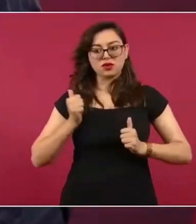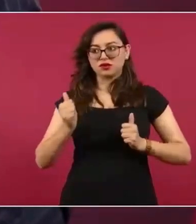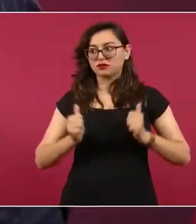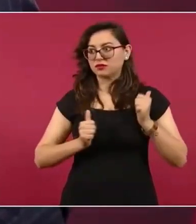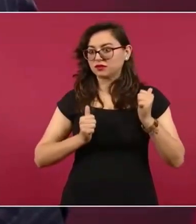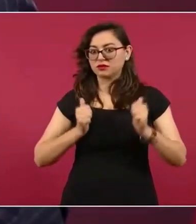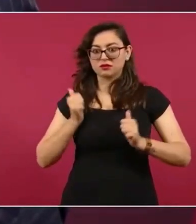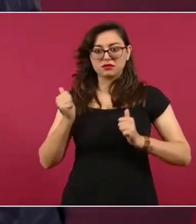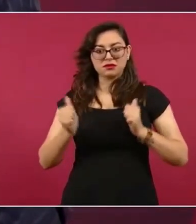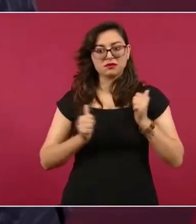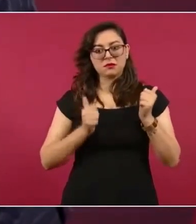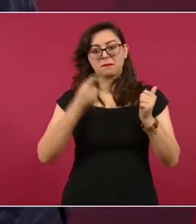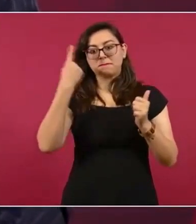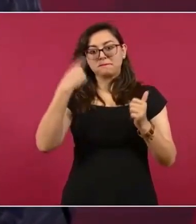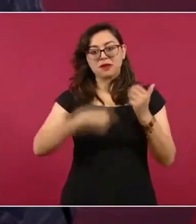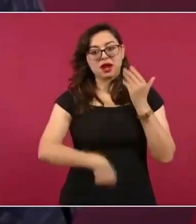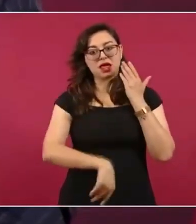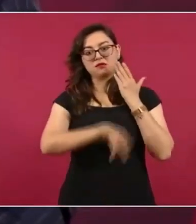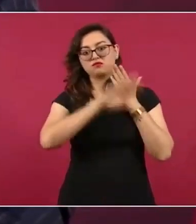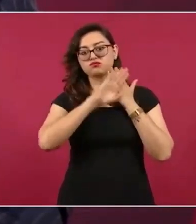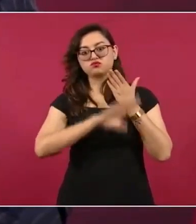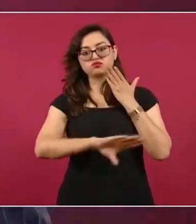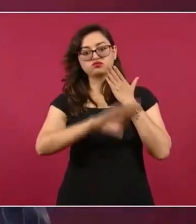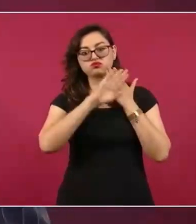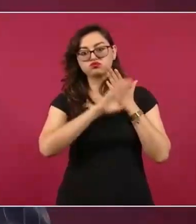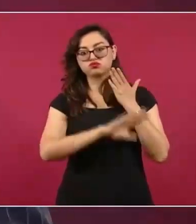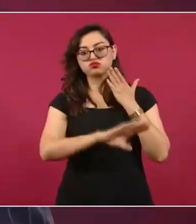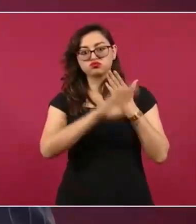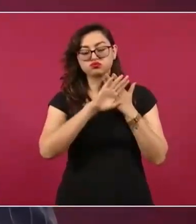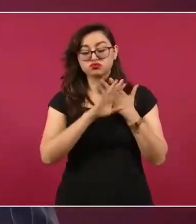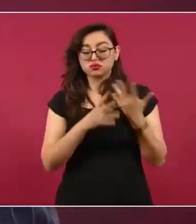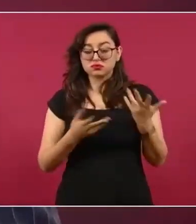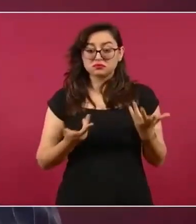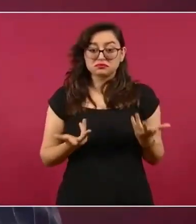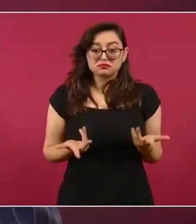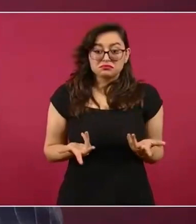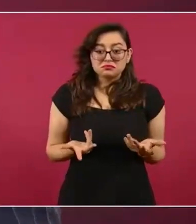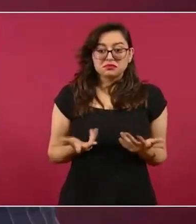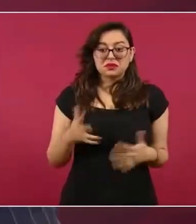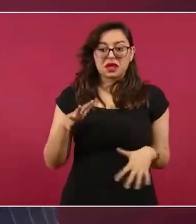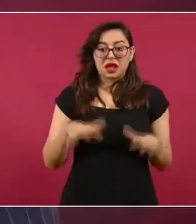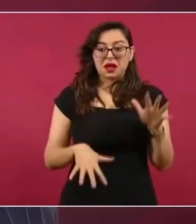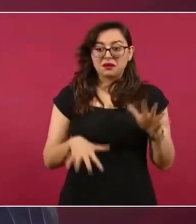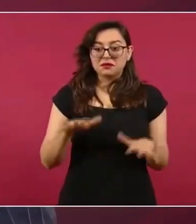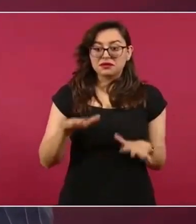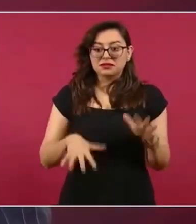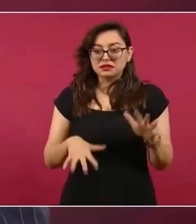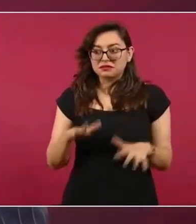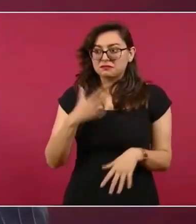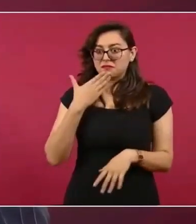todo y ni siquiera a veces saben